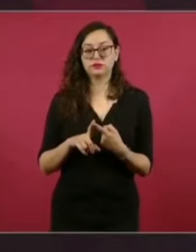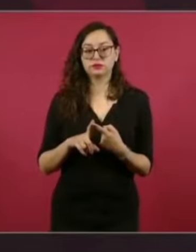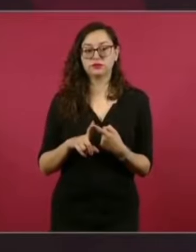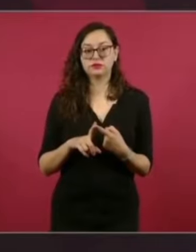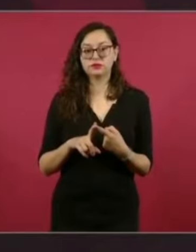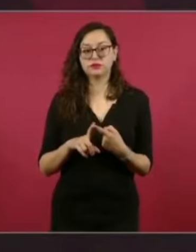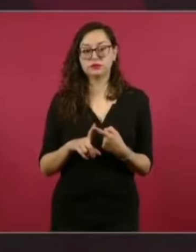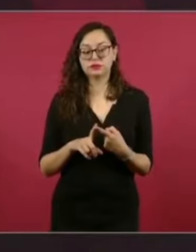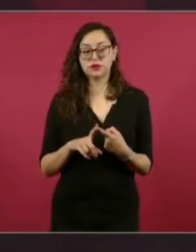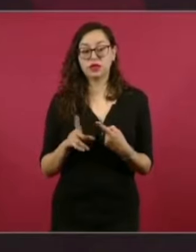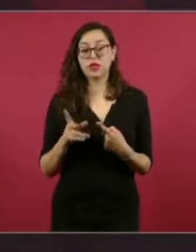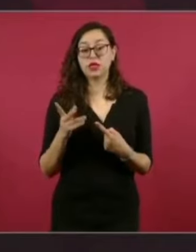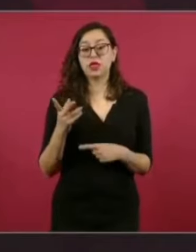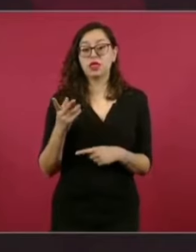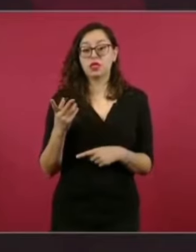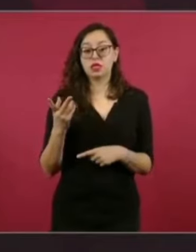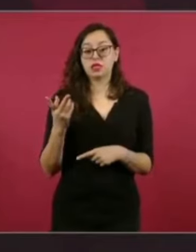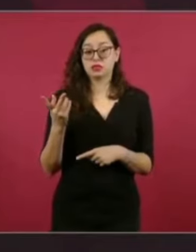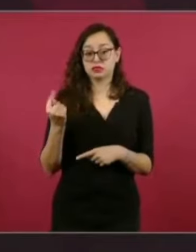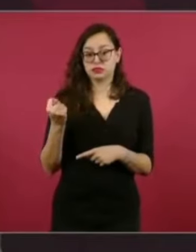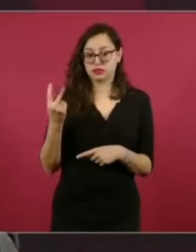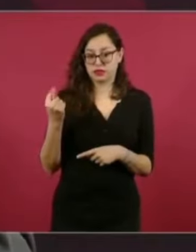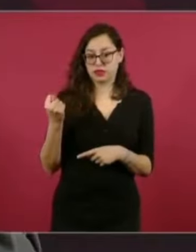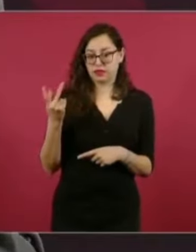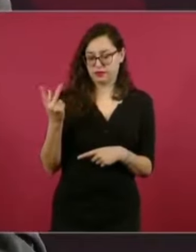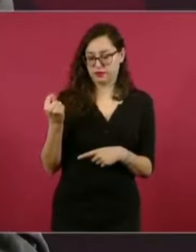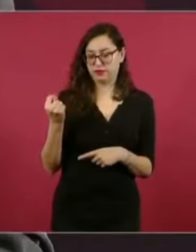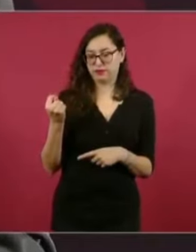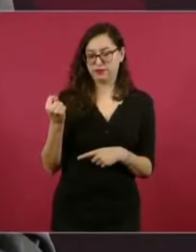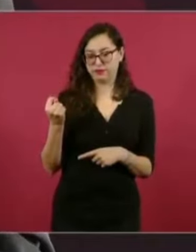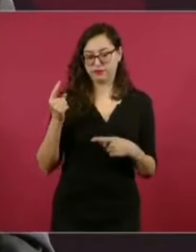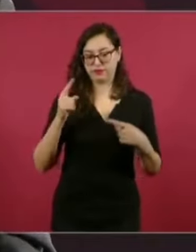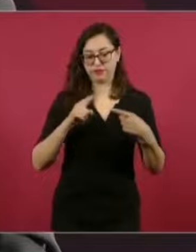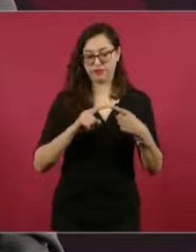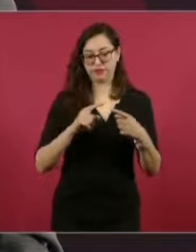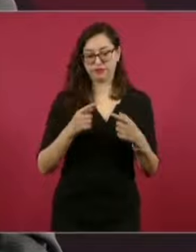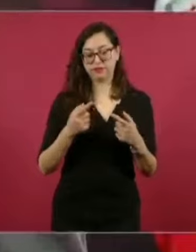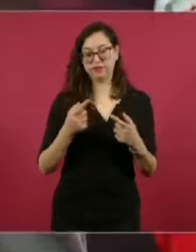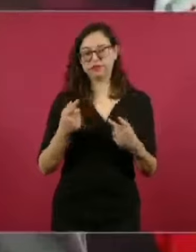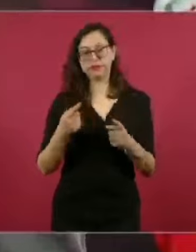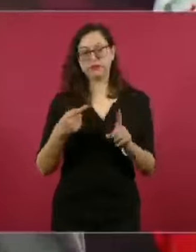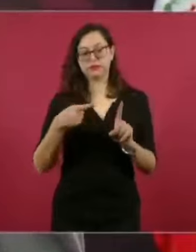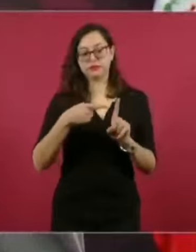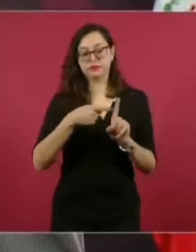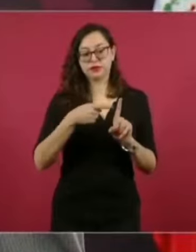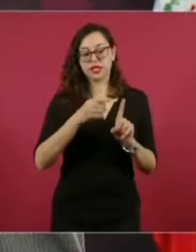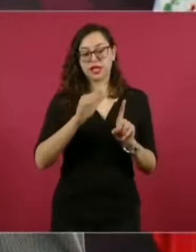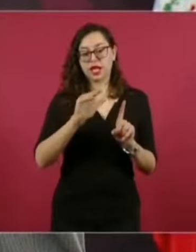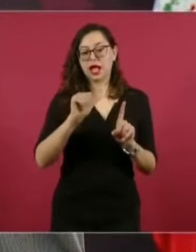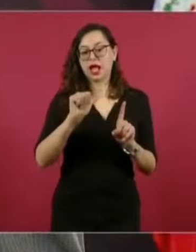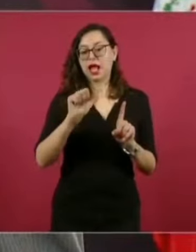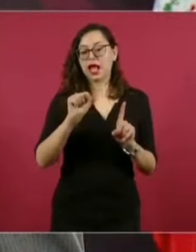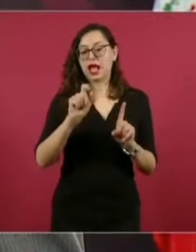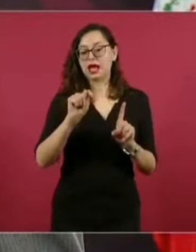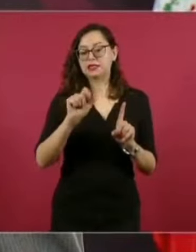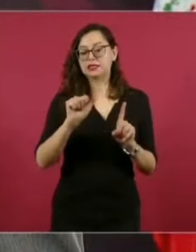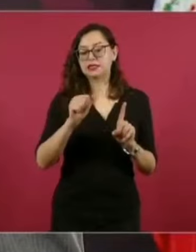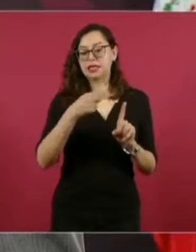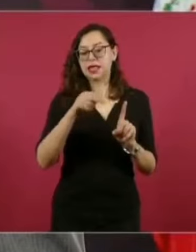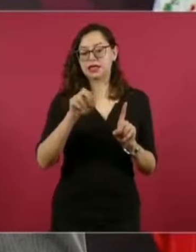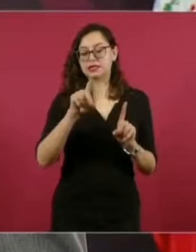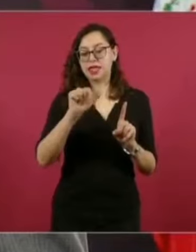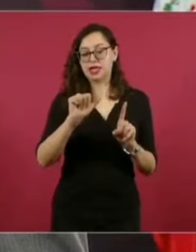televisión, cuando Castañeda ofende al pueblo de Putla,